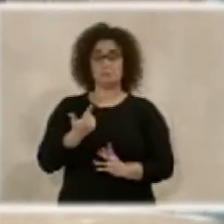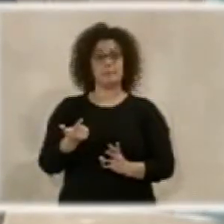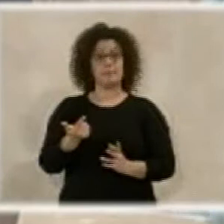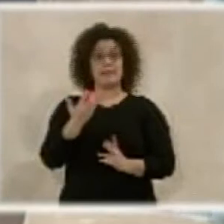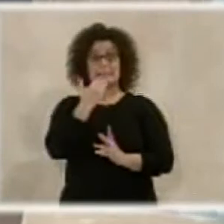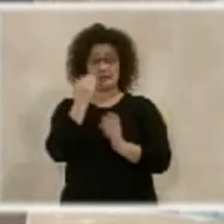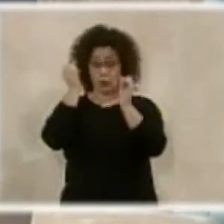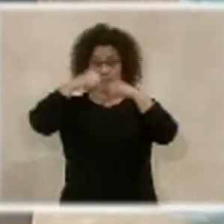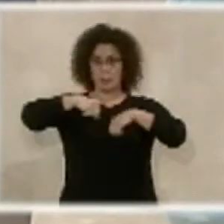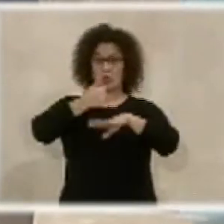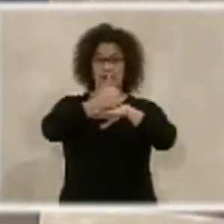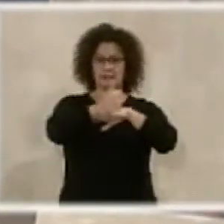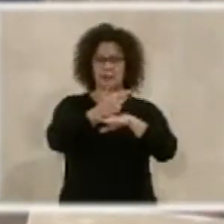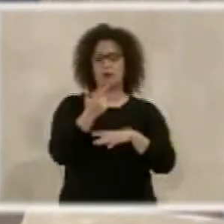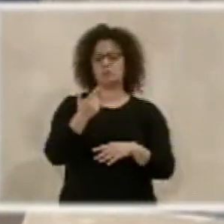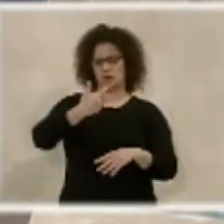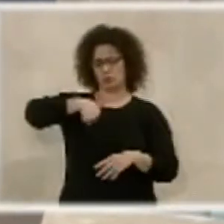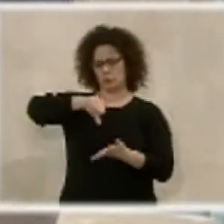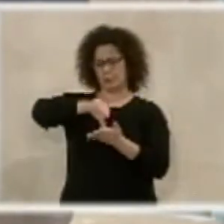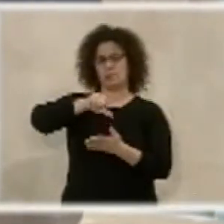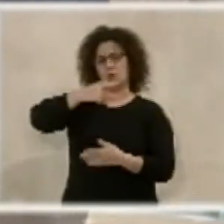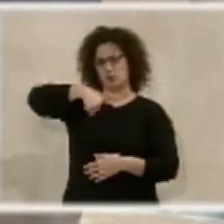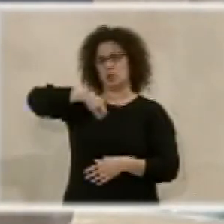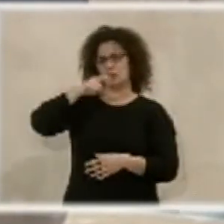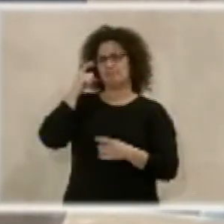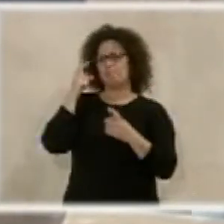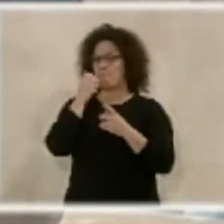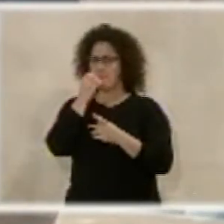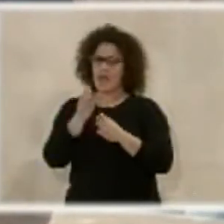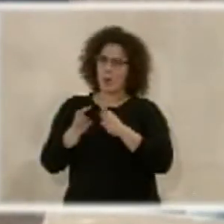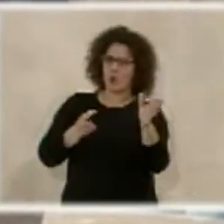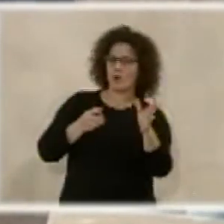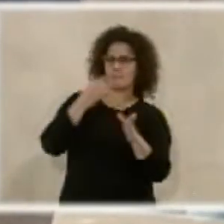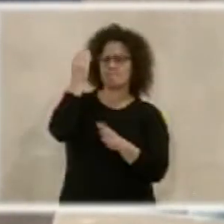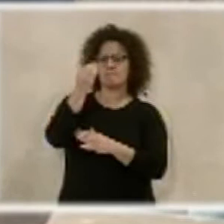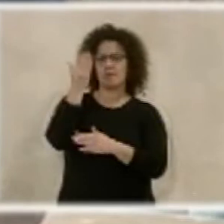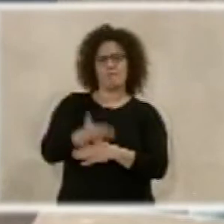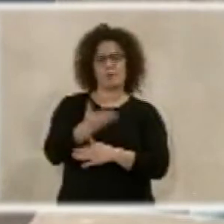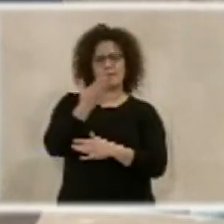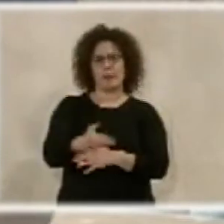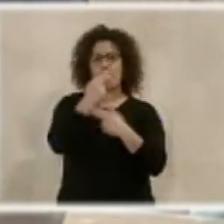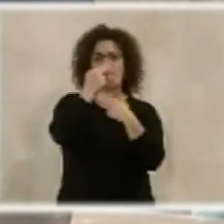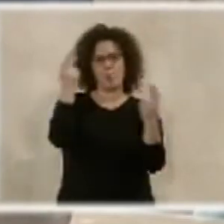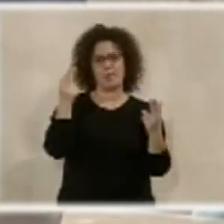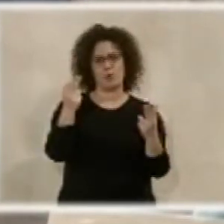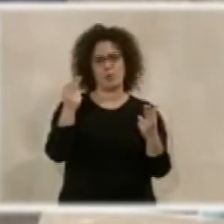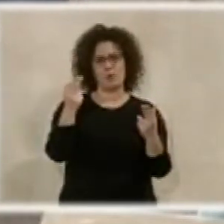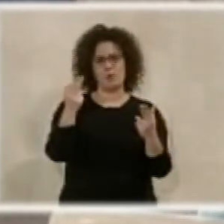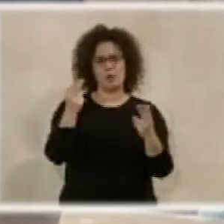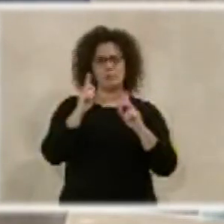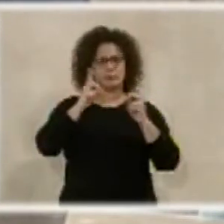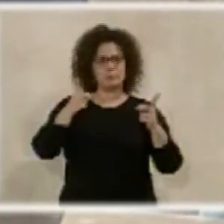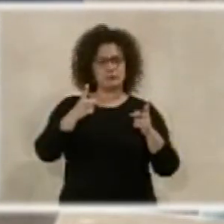convenio urbanístico, nosotros apostamos otra. Nosotros creemos que tiene que ser fundamentalmente lo público, una iniciativa